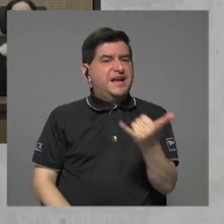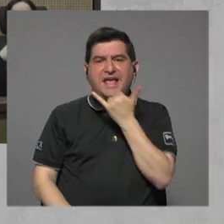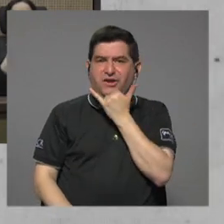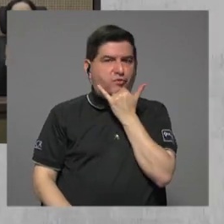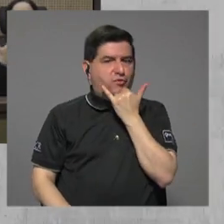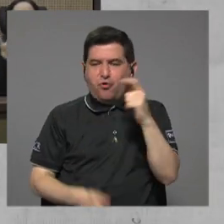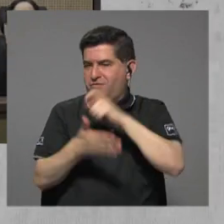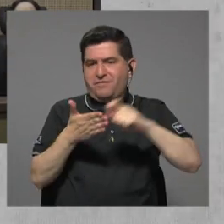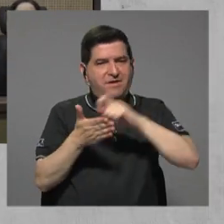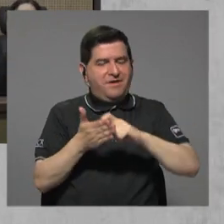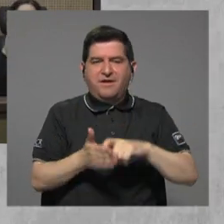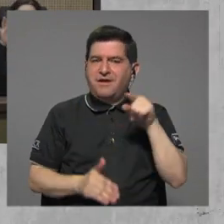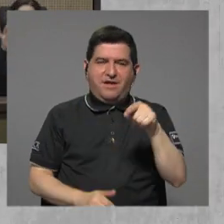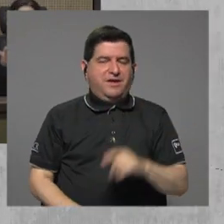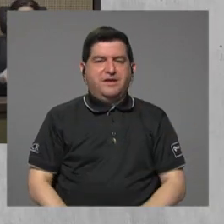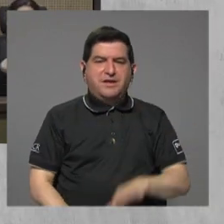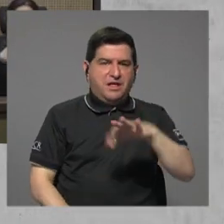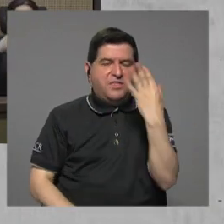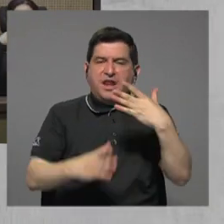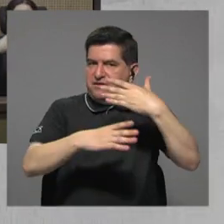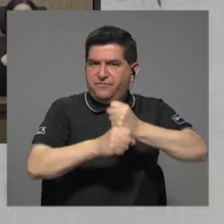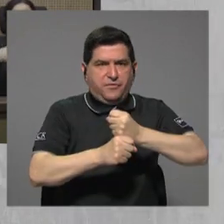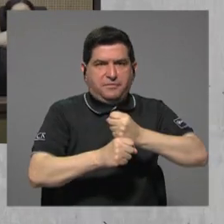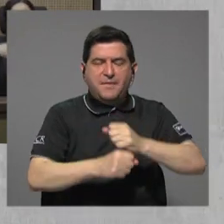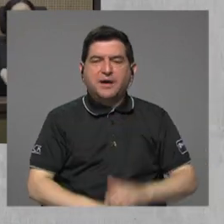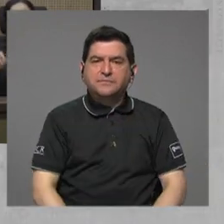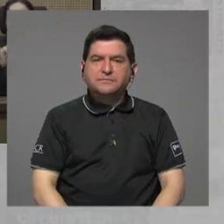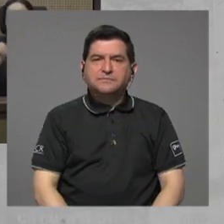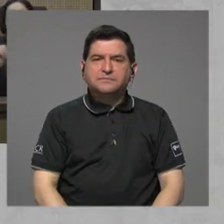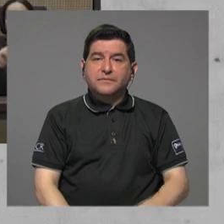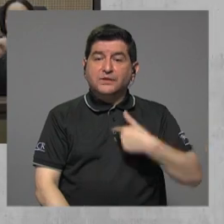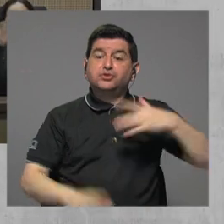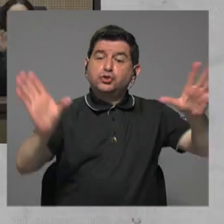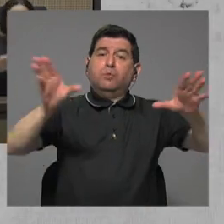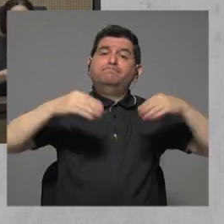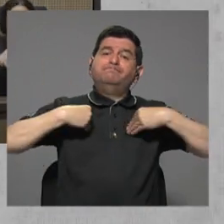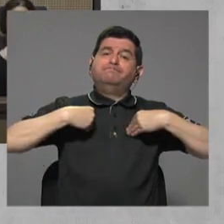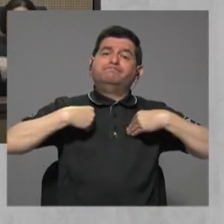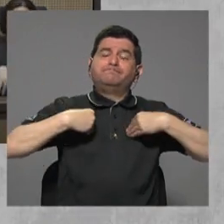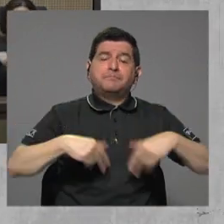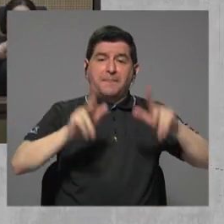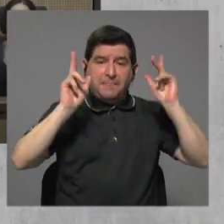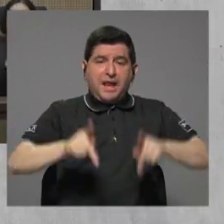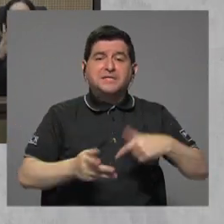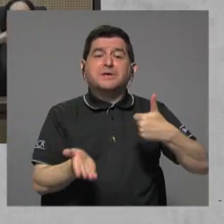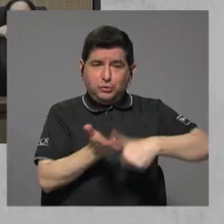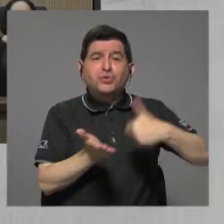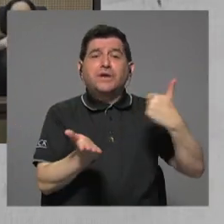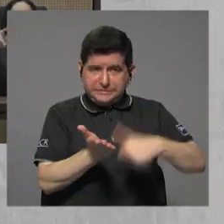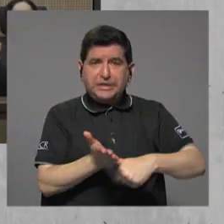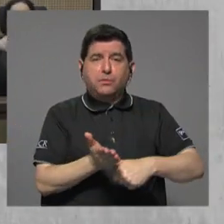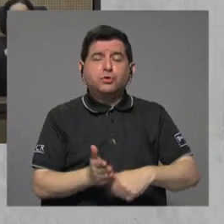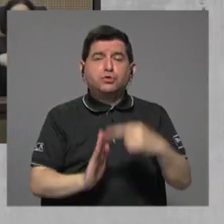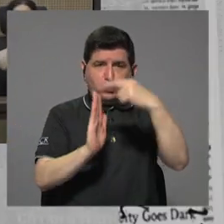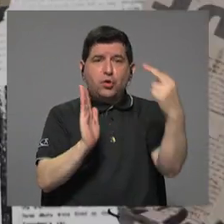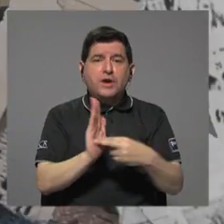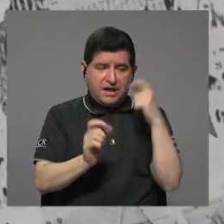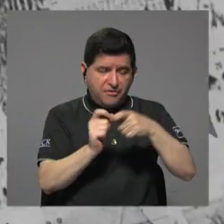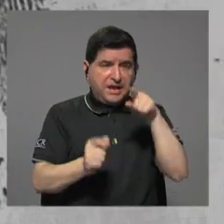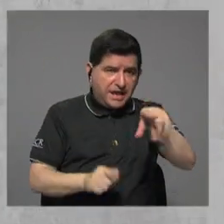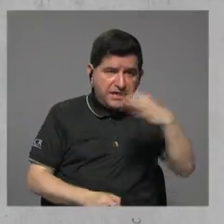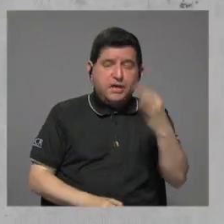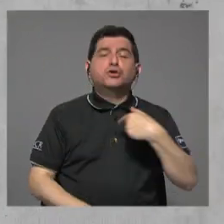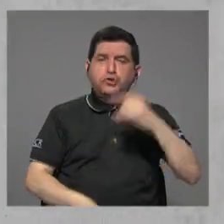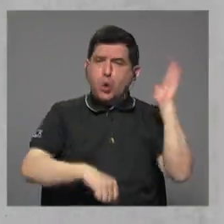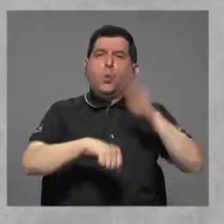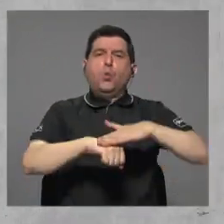redactar esa regla fiscal como se redactó. Yo asumo como parte de las personas que votó esa regla tal y como estaba la